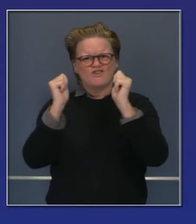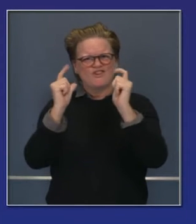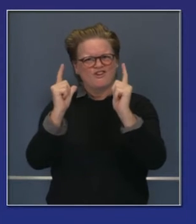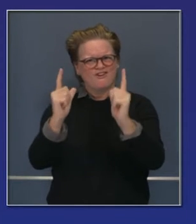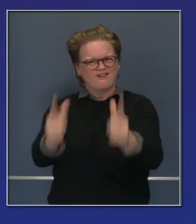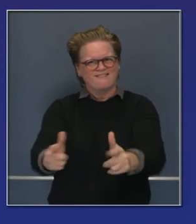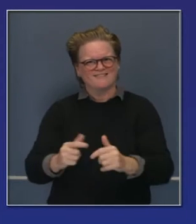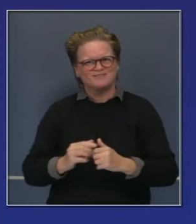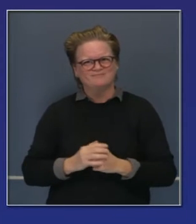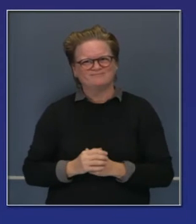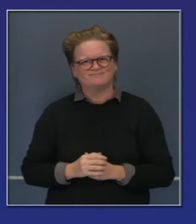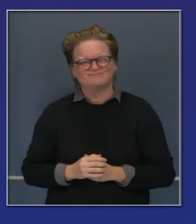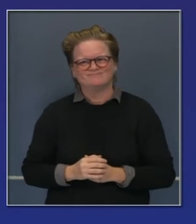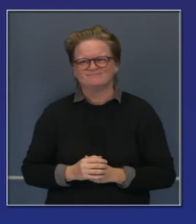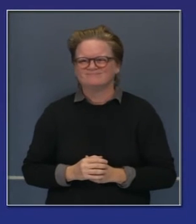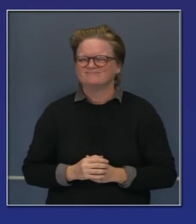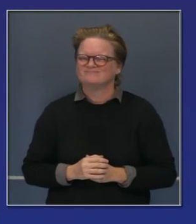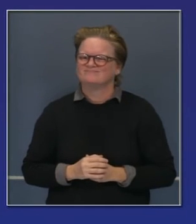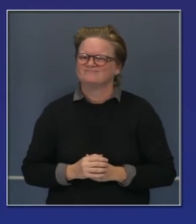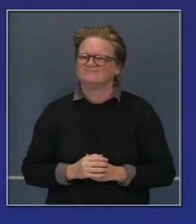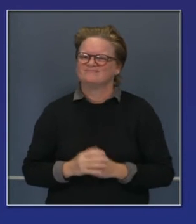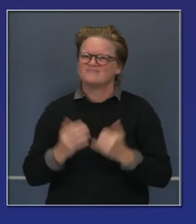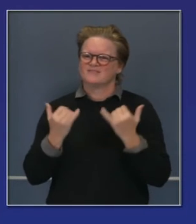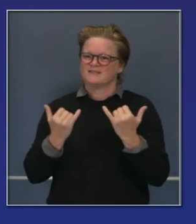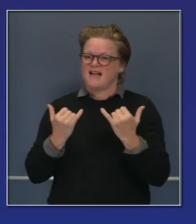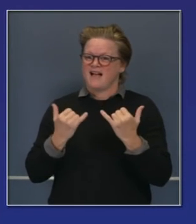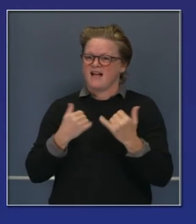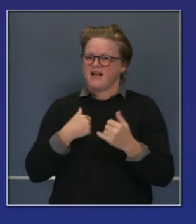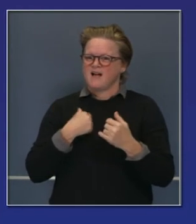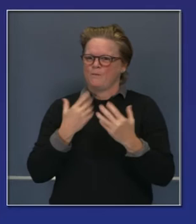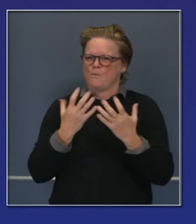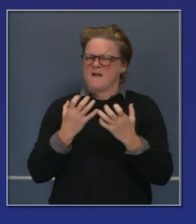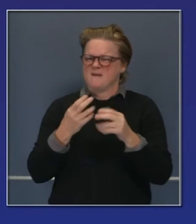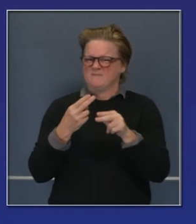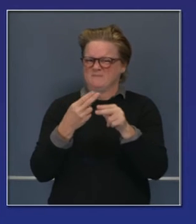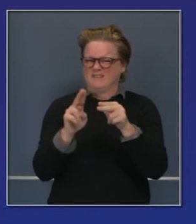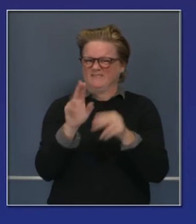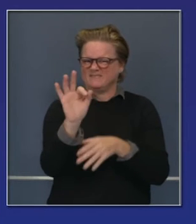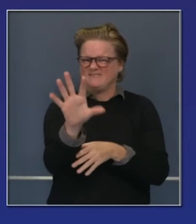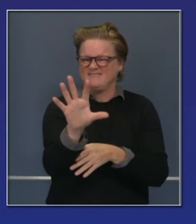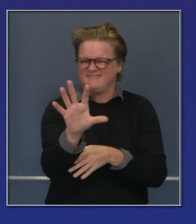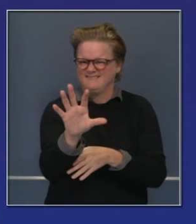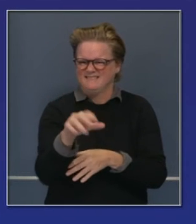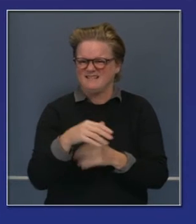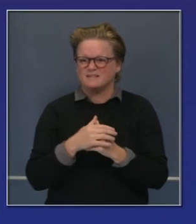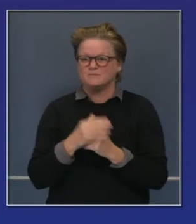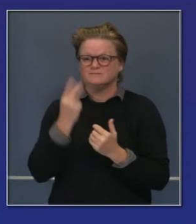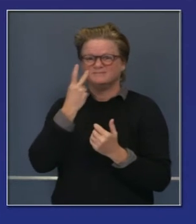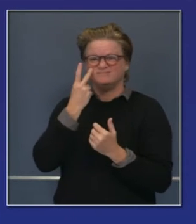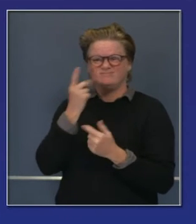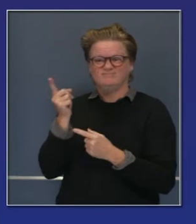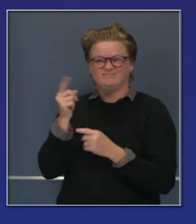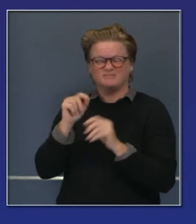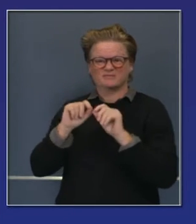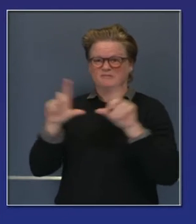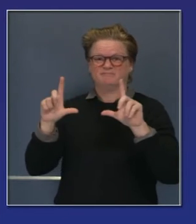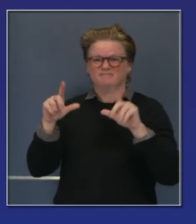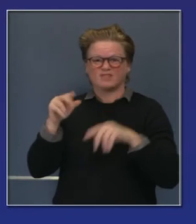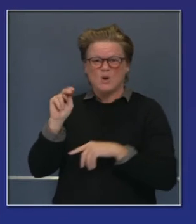esto quiero hablar un poco de algo importante que ha generado muchos encabezados en las noticias.